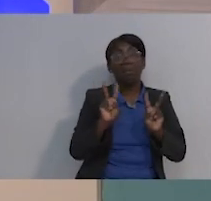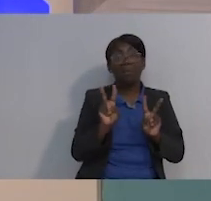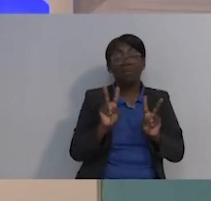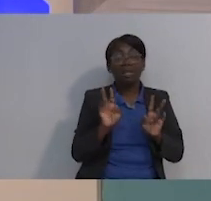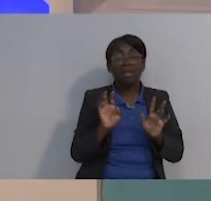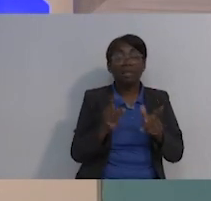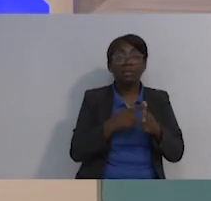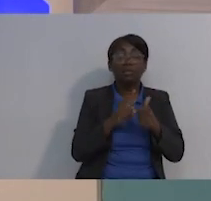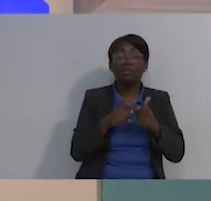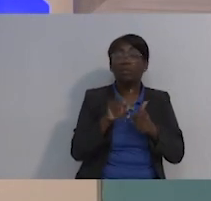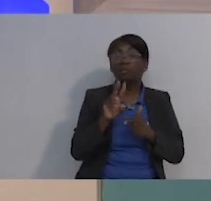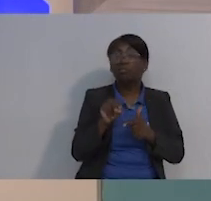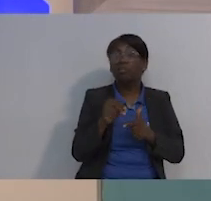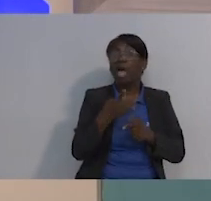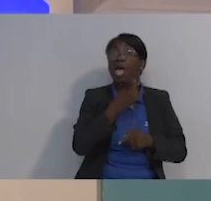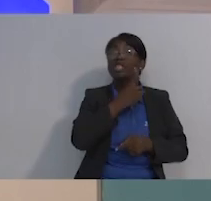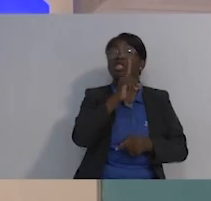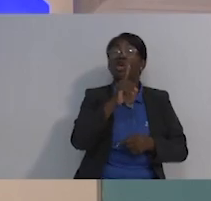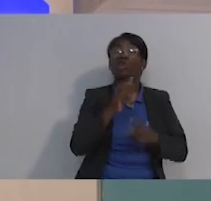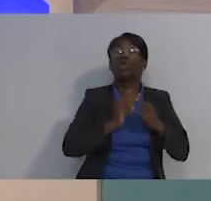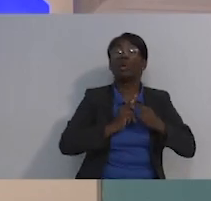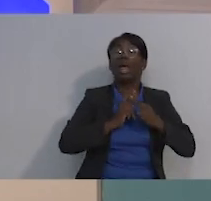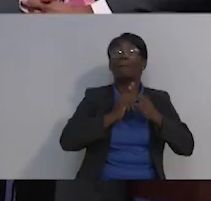mejor uso a ellos.